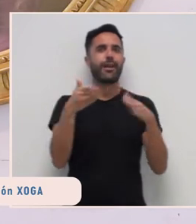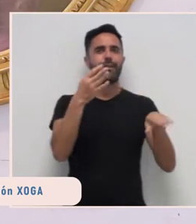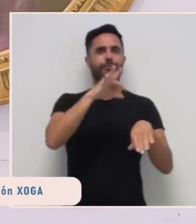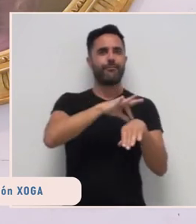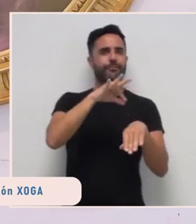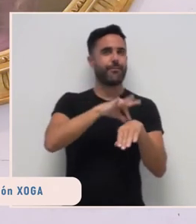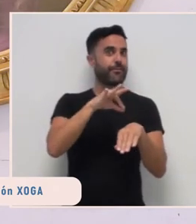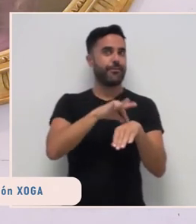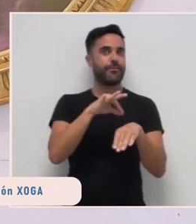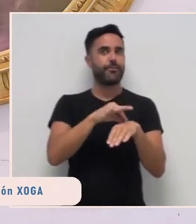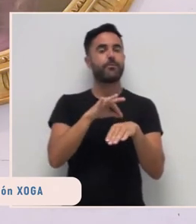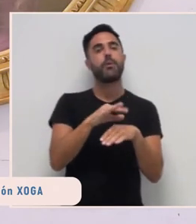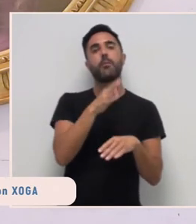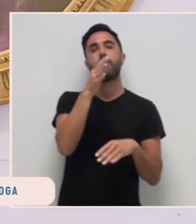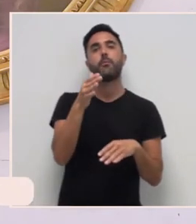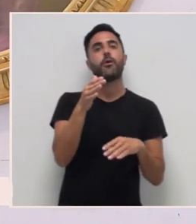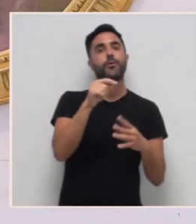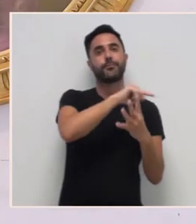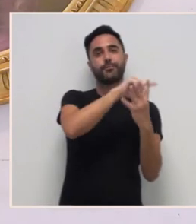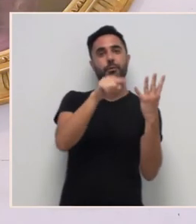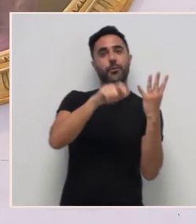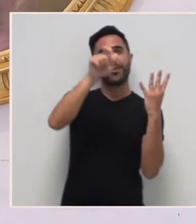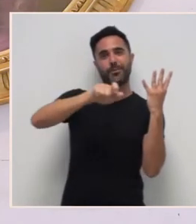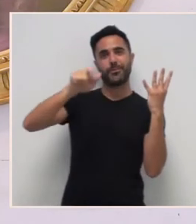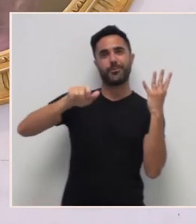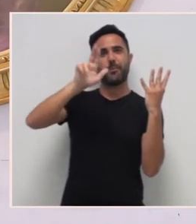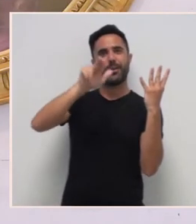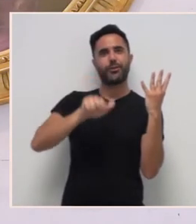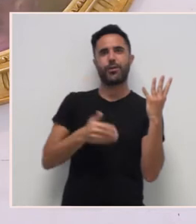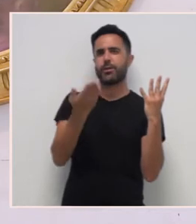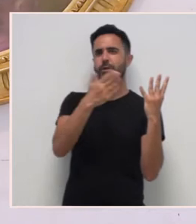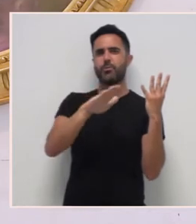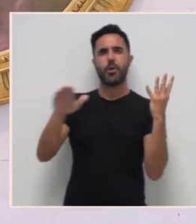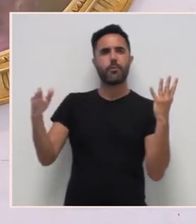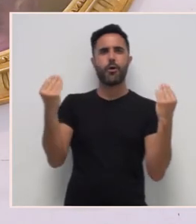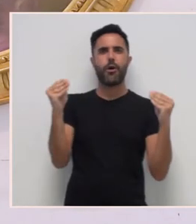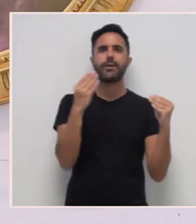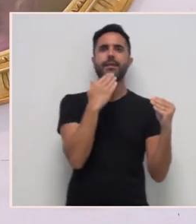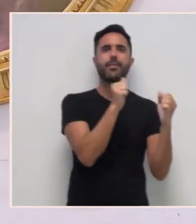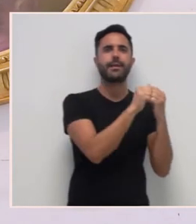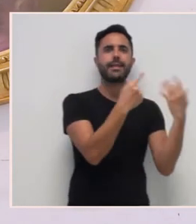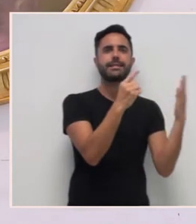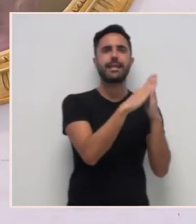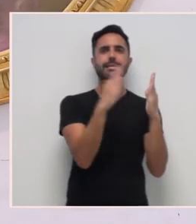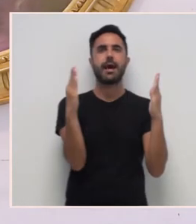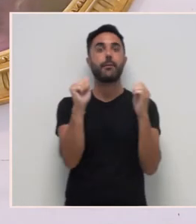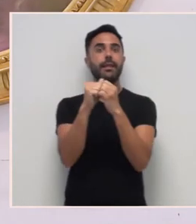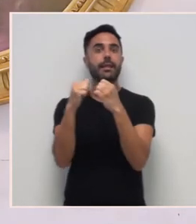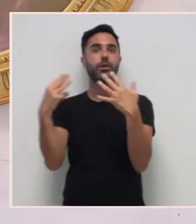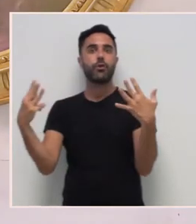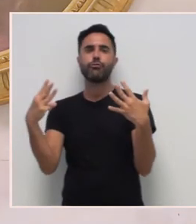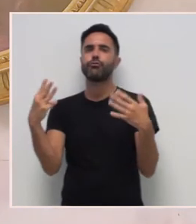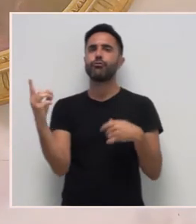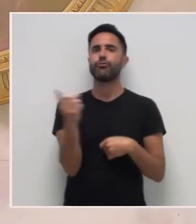catro pintores que morreron moi xoves, entre 26 e 28 anos ou máis maior, e todos da mesma